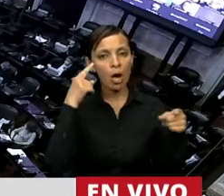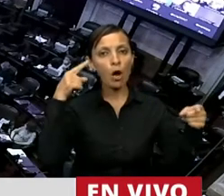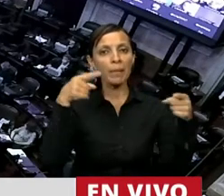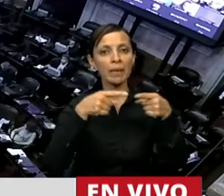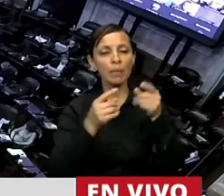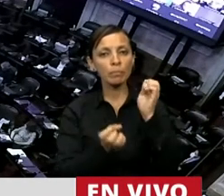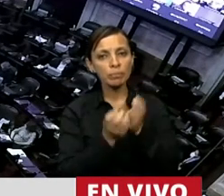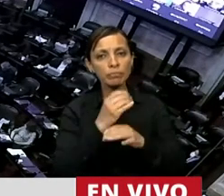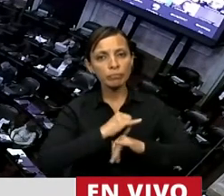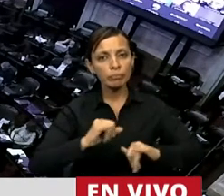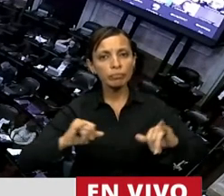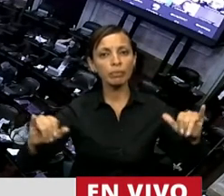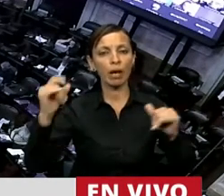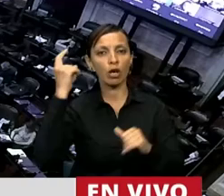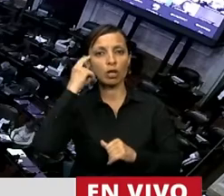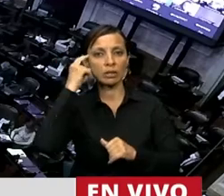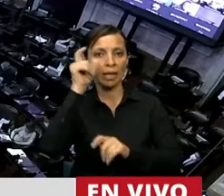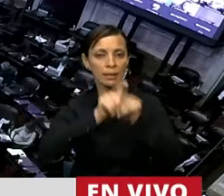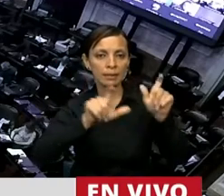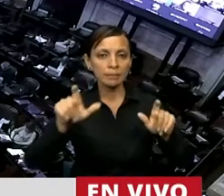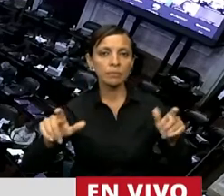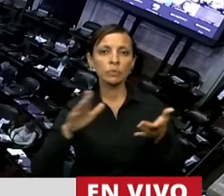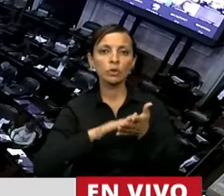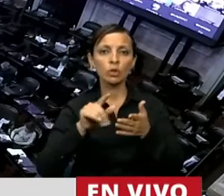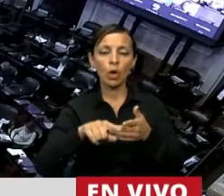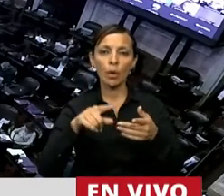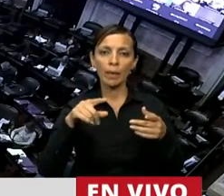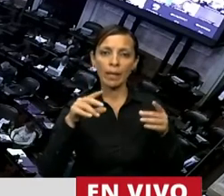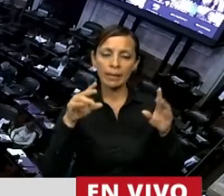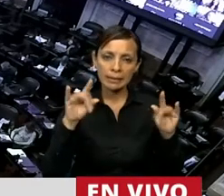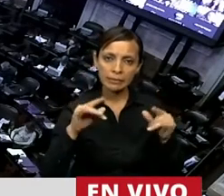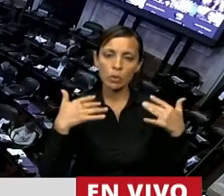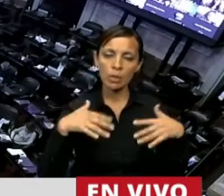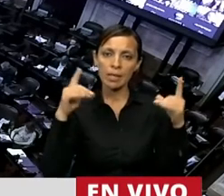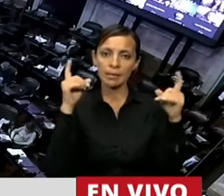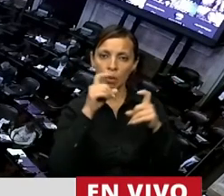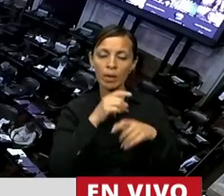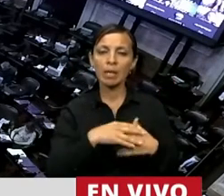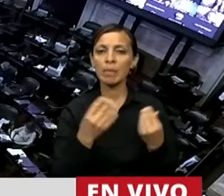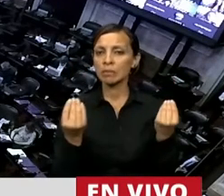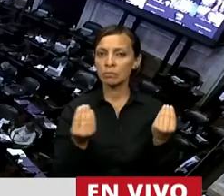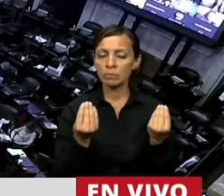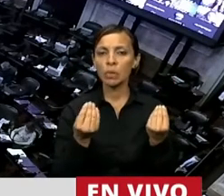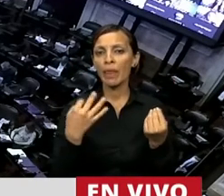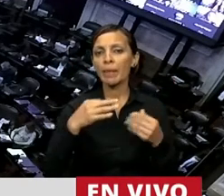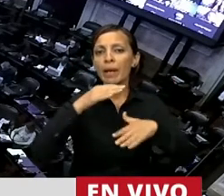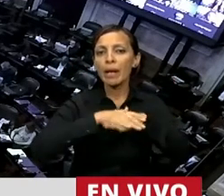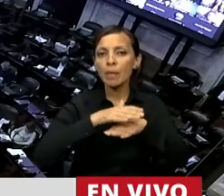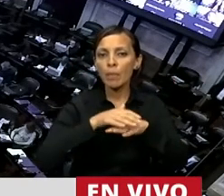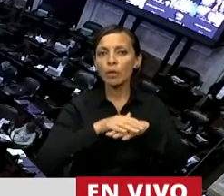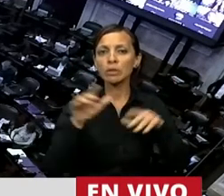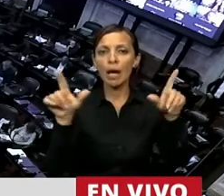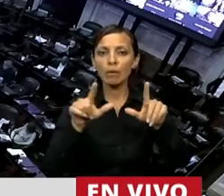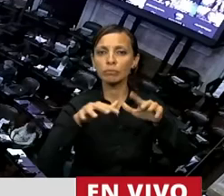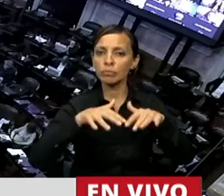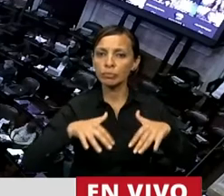crear conciencia en la población sobre esta problemática a través del uso responsable de la